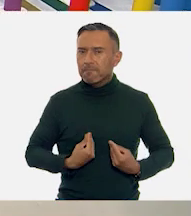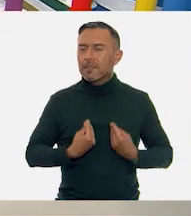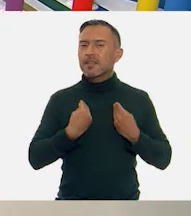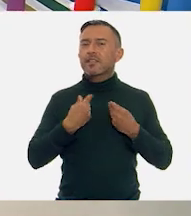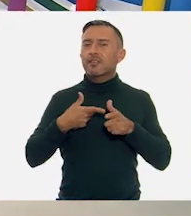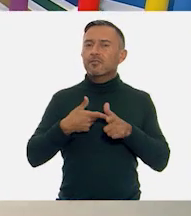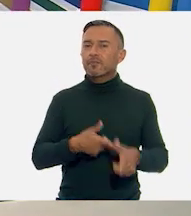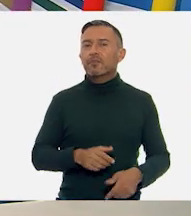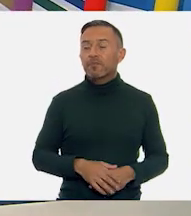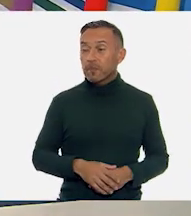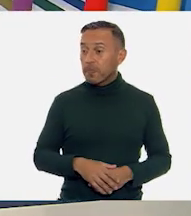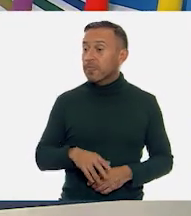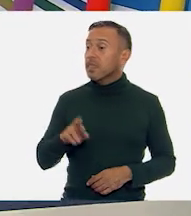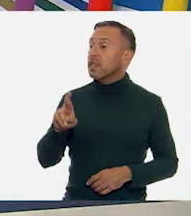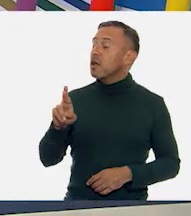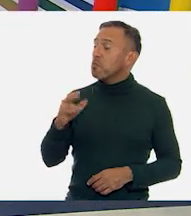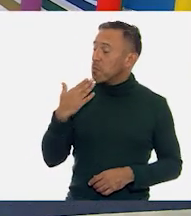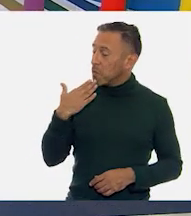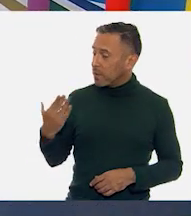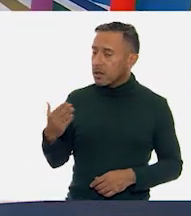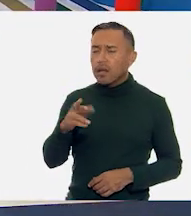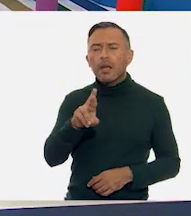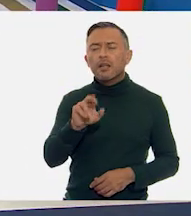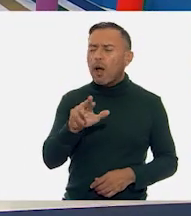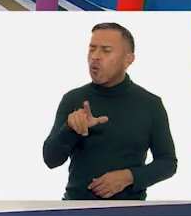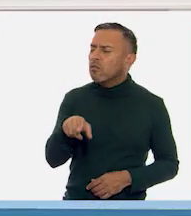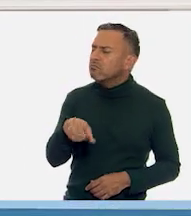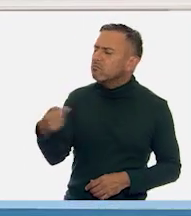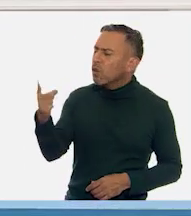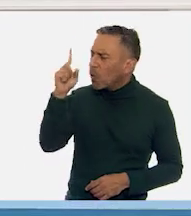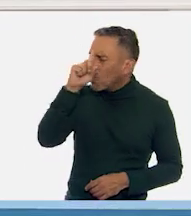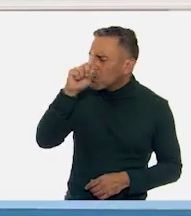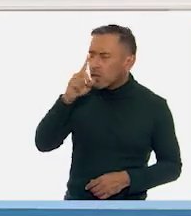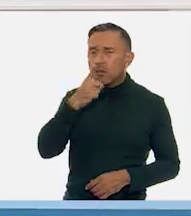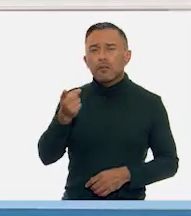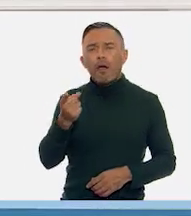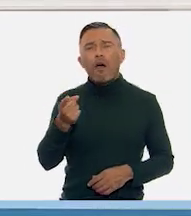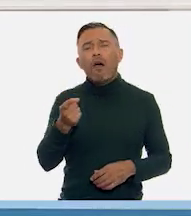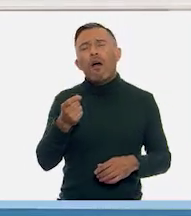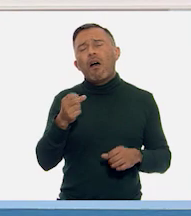Muy bien, Raulito, ¿qué le recomendarías? Que no se rinda.